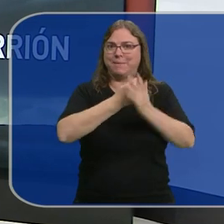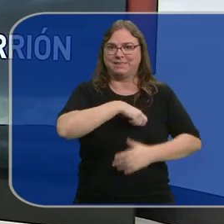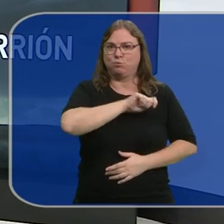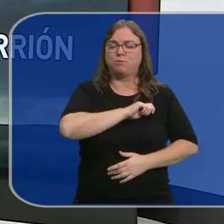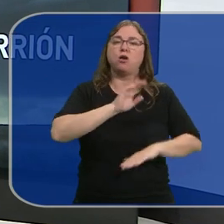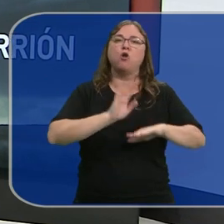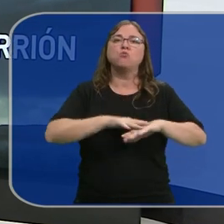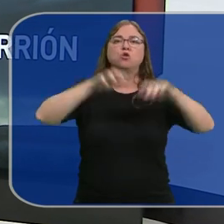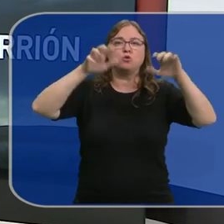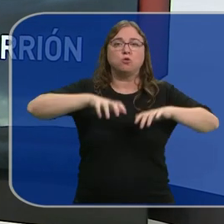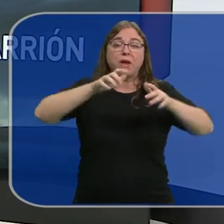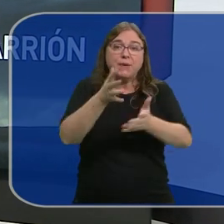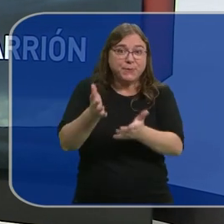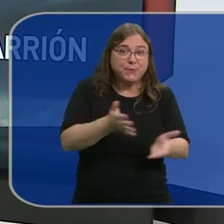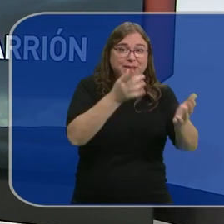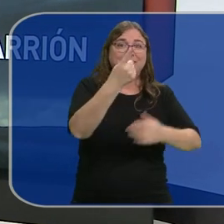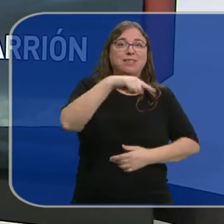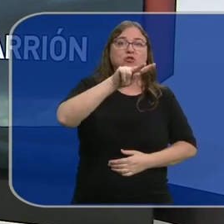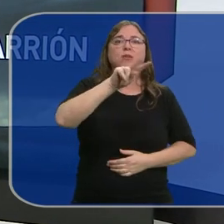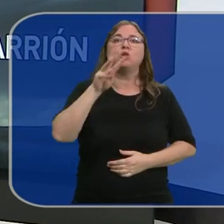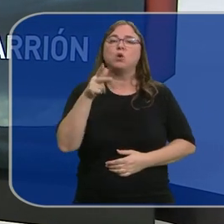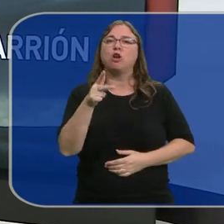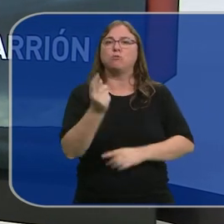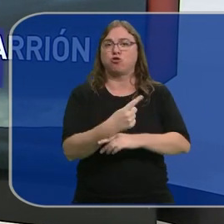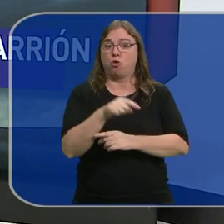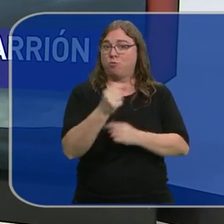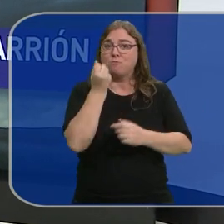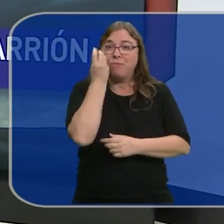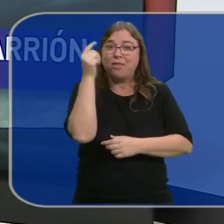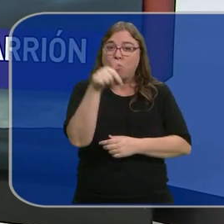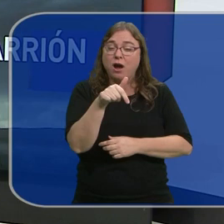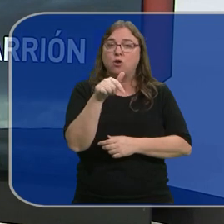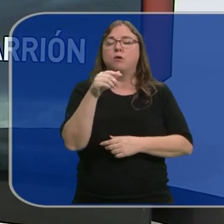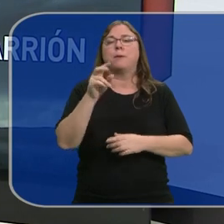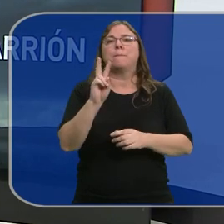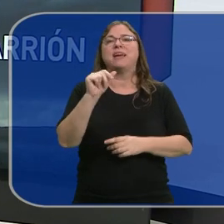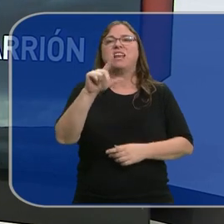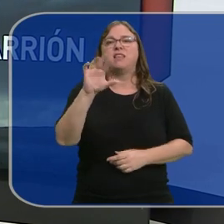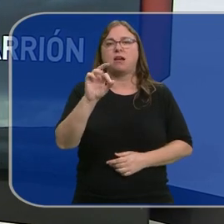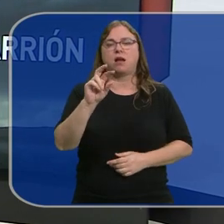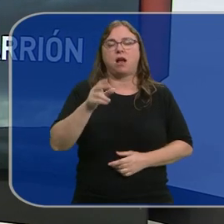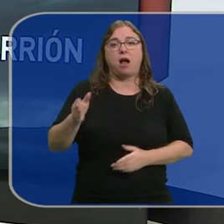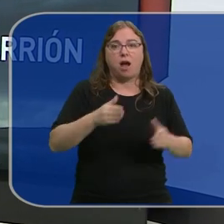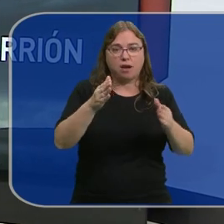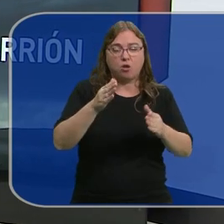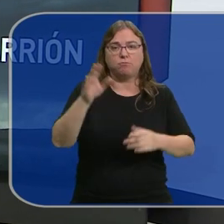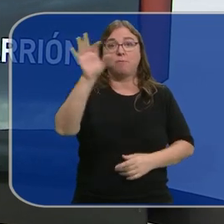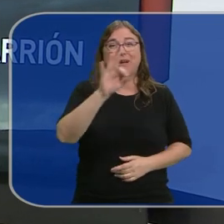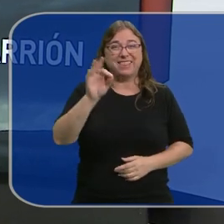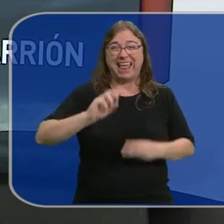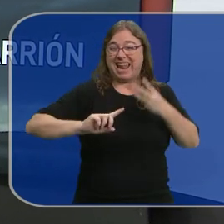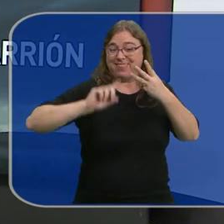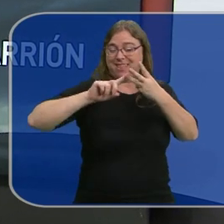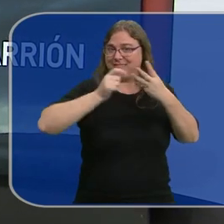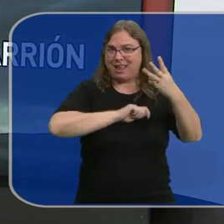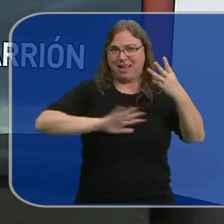por las precipitaciones y el viento 121 kilómetros por hora esta madrugada en Belilla del Río Carrión en Palencia es la tercera racha más alta de todo el